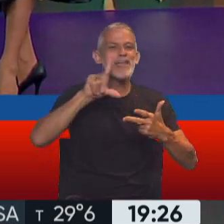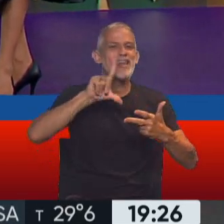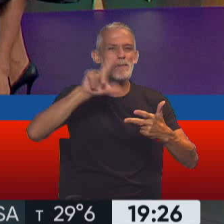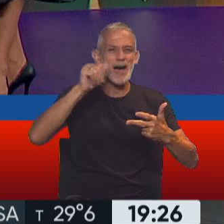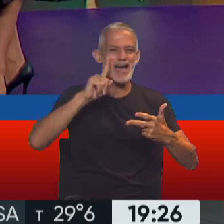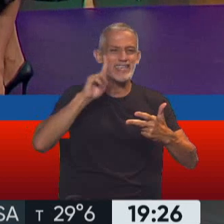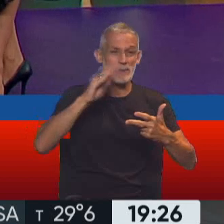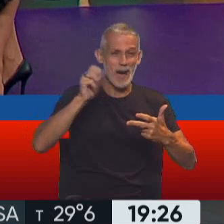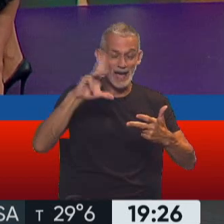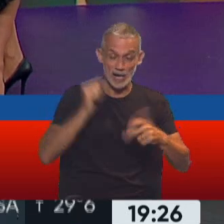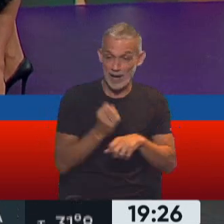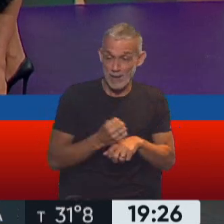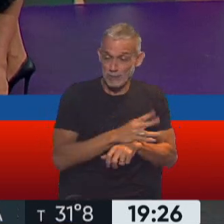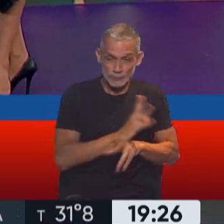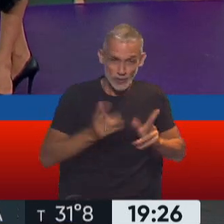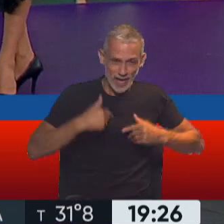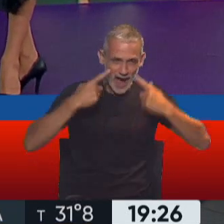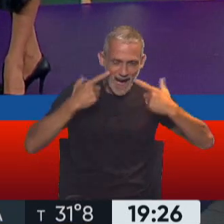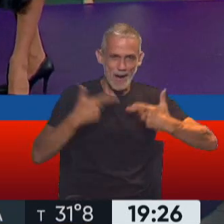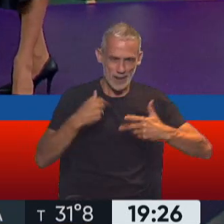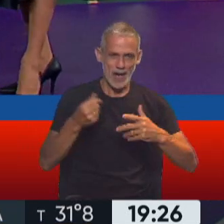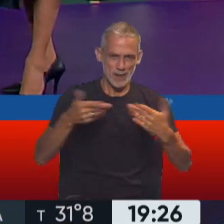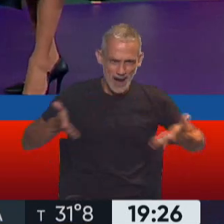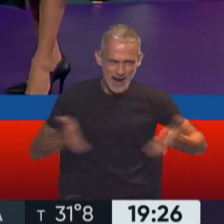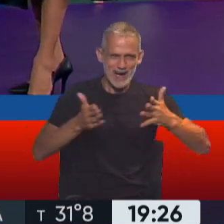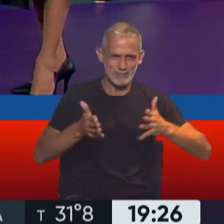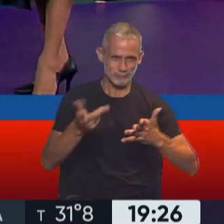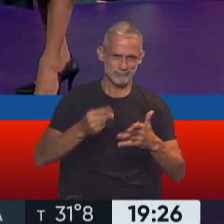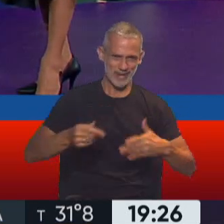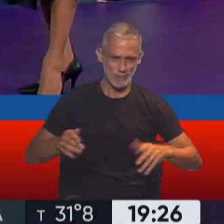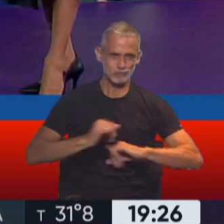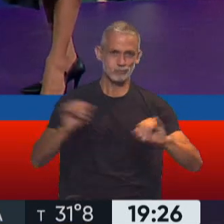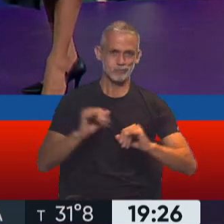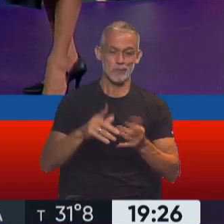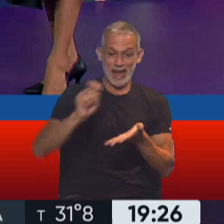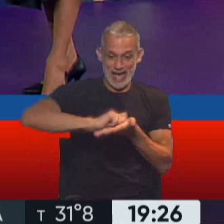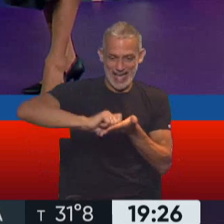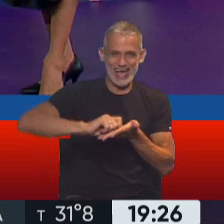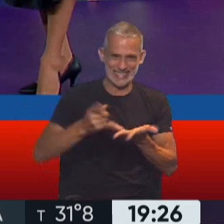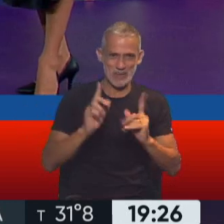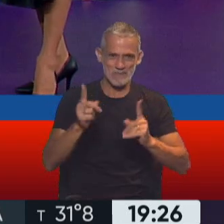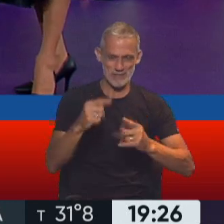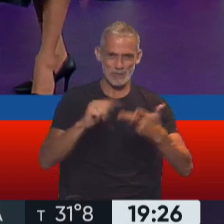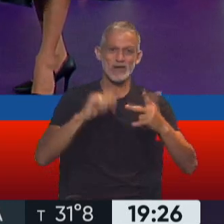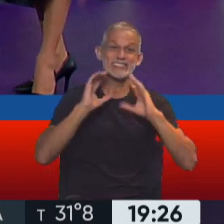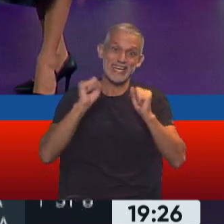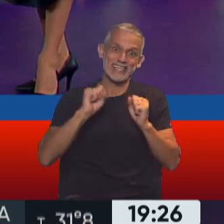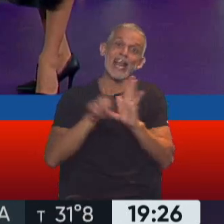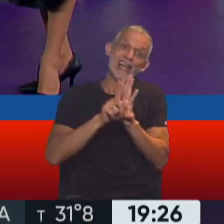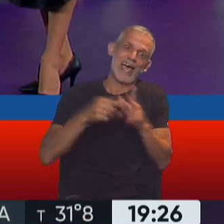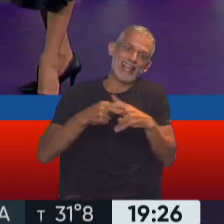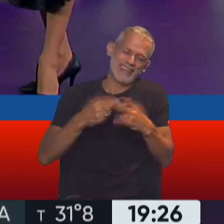ese momento. Claro que sí. Y también clave para empujar y clave también para el puño y letra, ¿no? Por supuesto, legal y técnica.